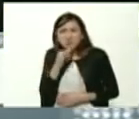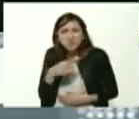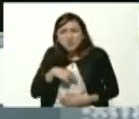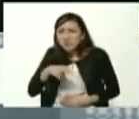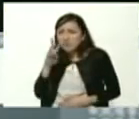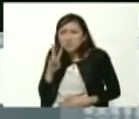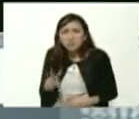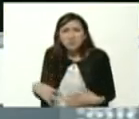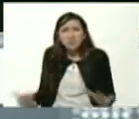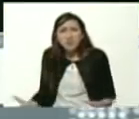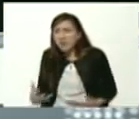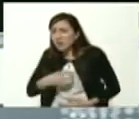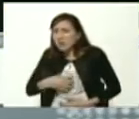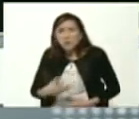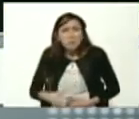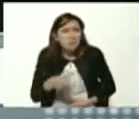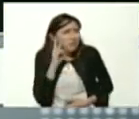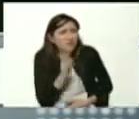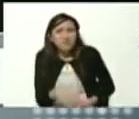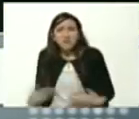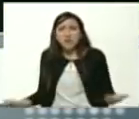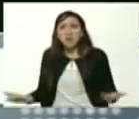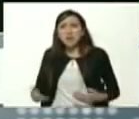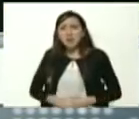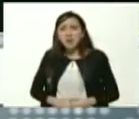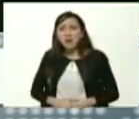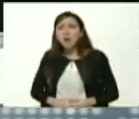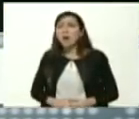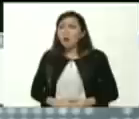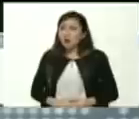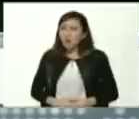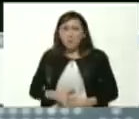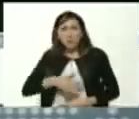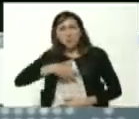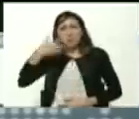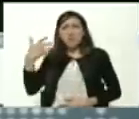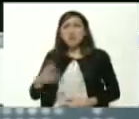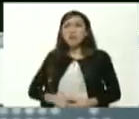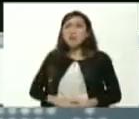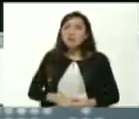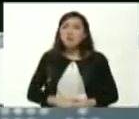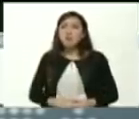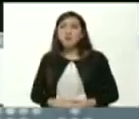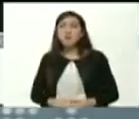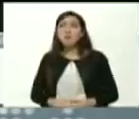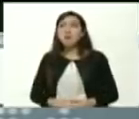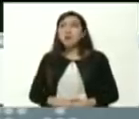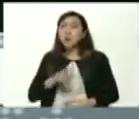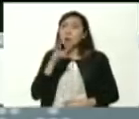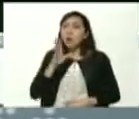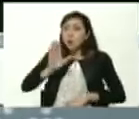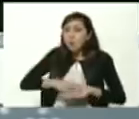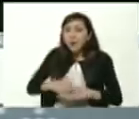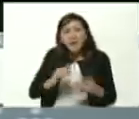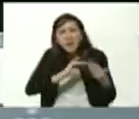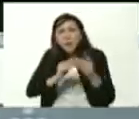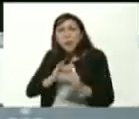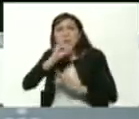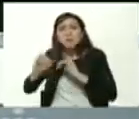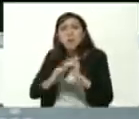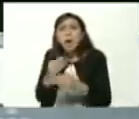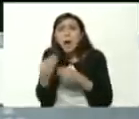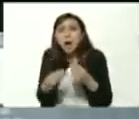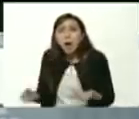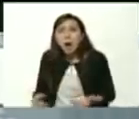uno no puede ni escuchar son desgarradoras y que hace la comunidad internacional